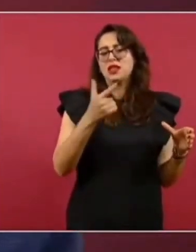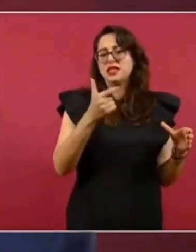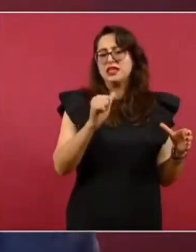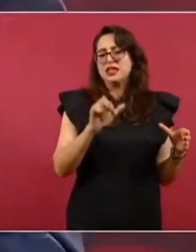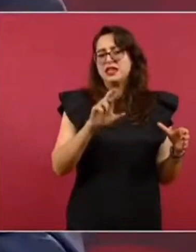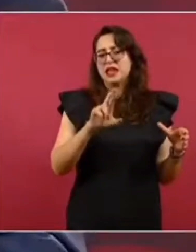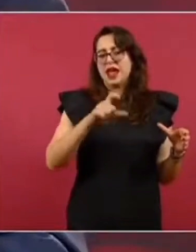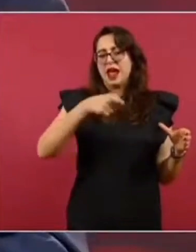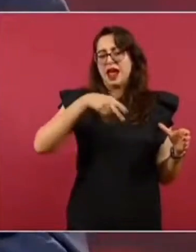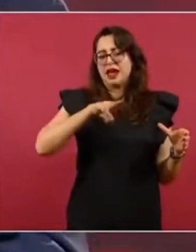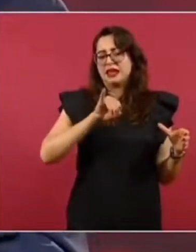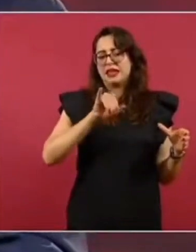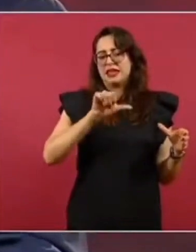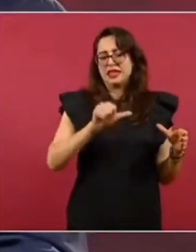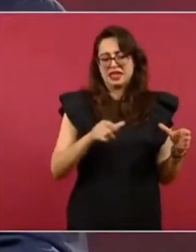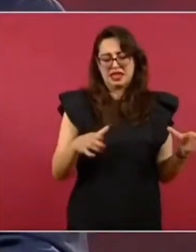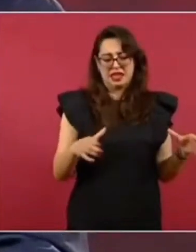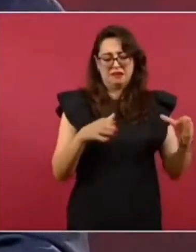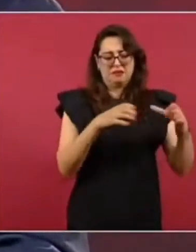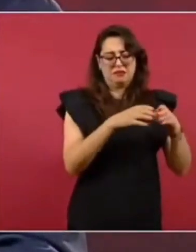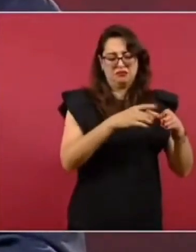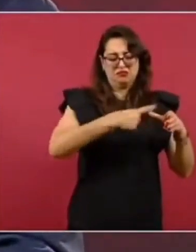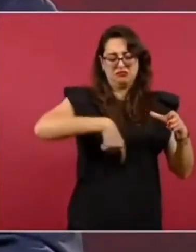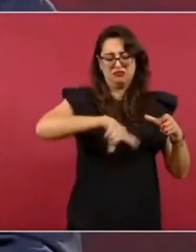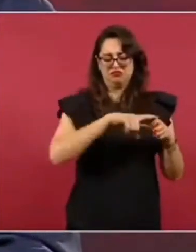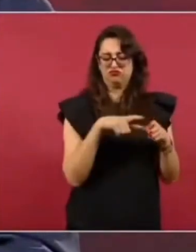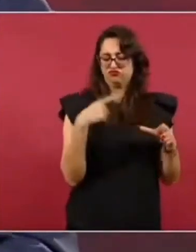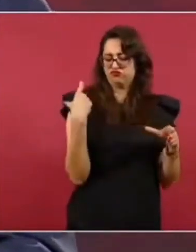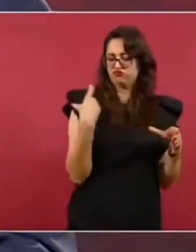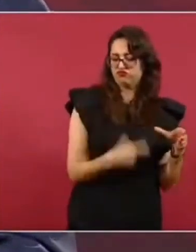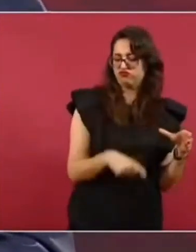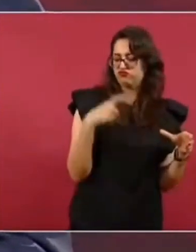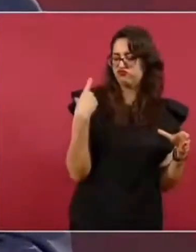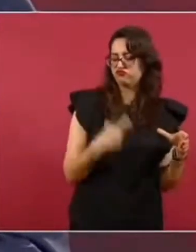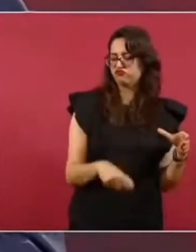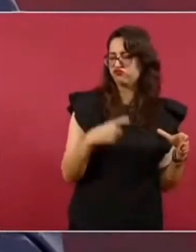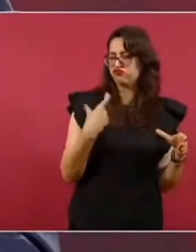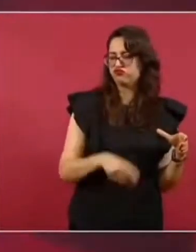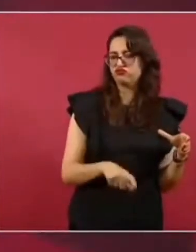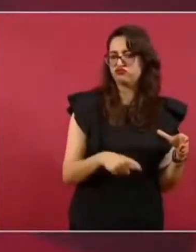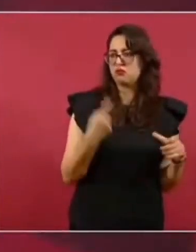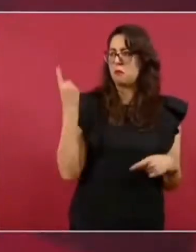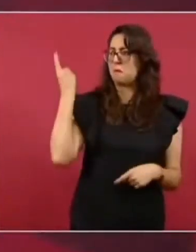que es el poder de los ricos.